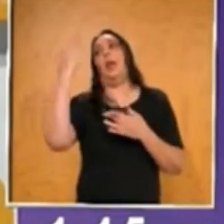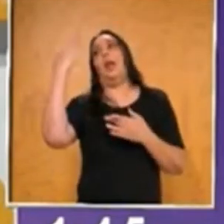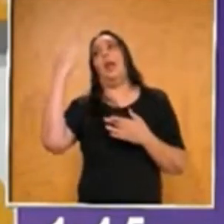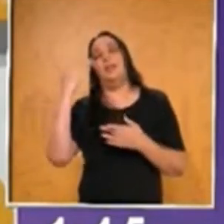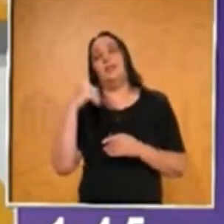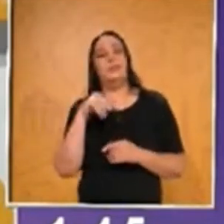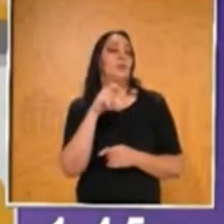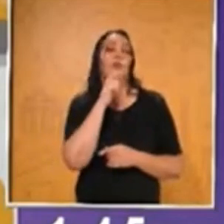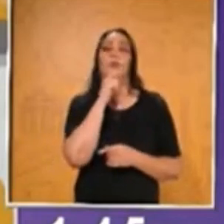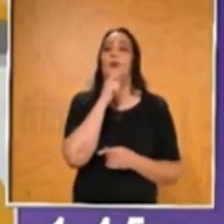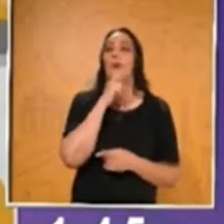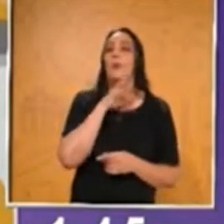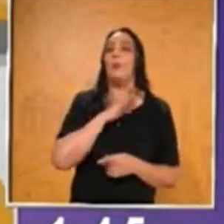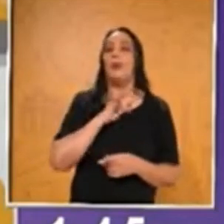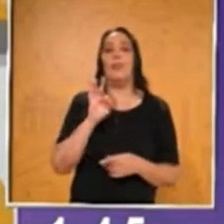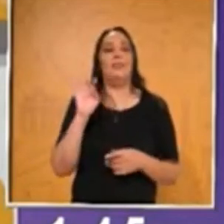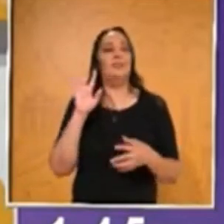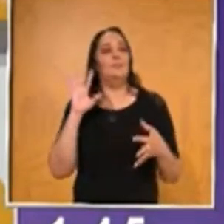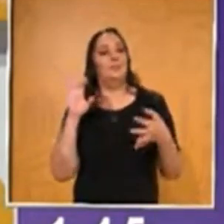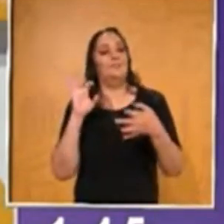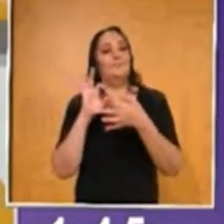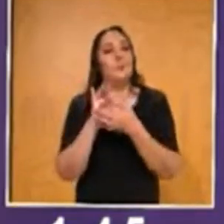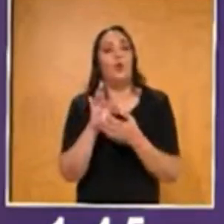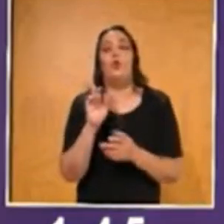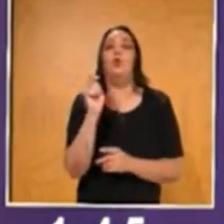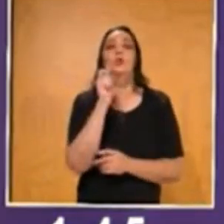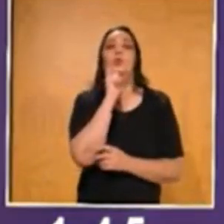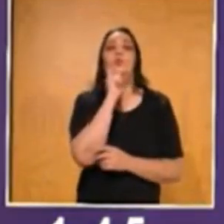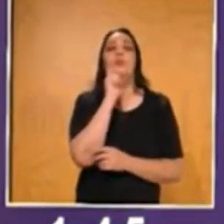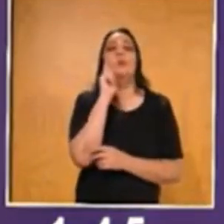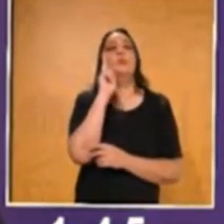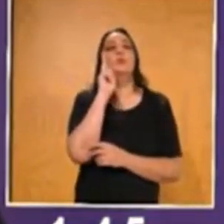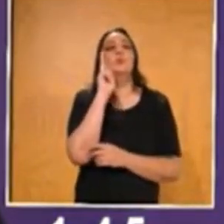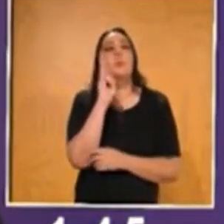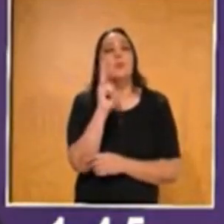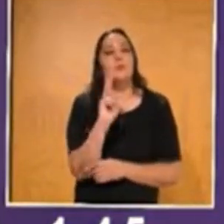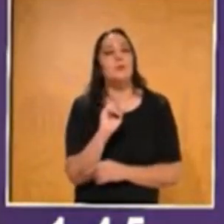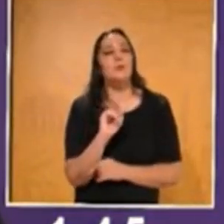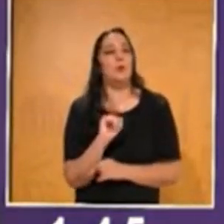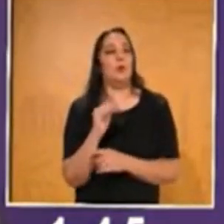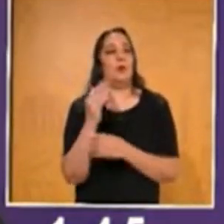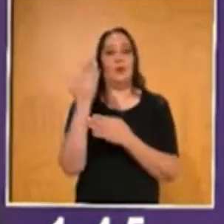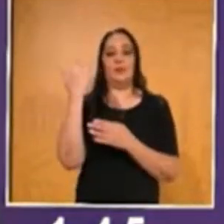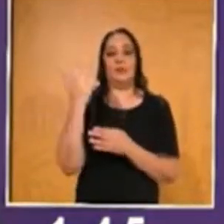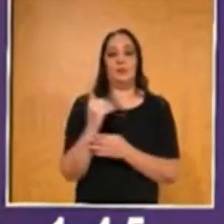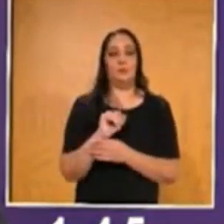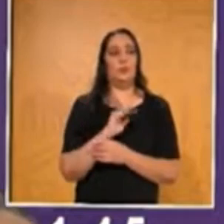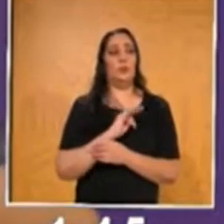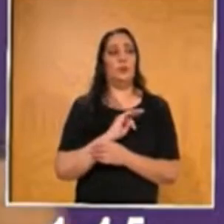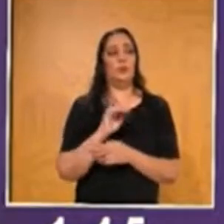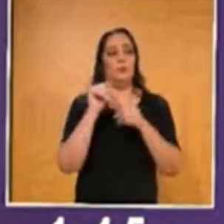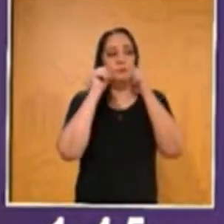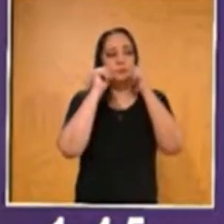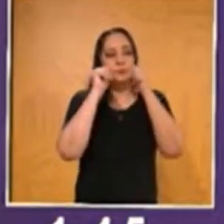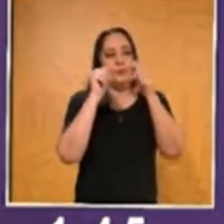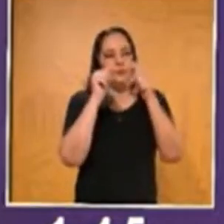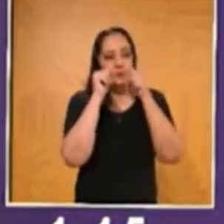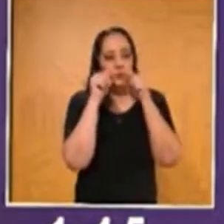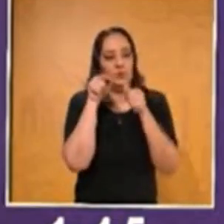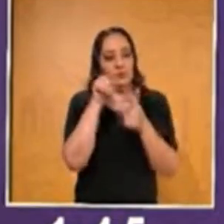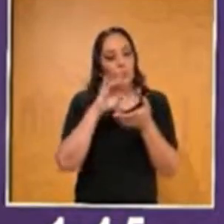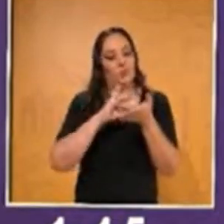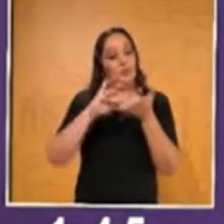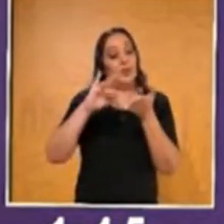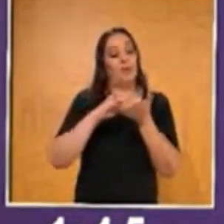no te has podido conectar o no has visto ninguno de los programas. Ahora, ponme mucha atención. En tu dispositivo